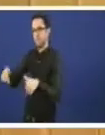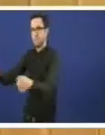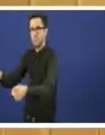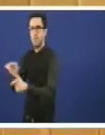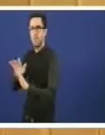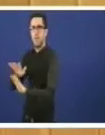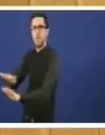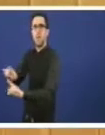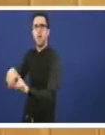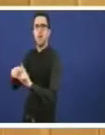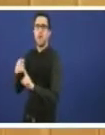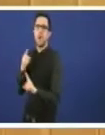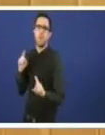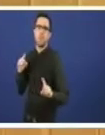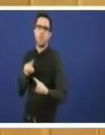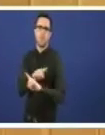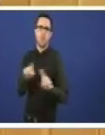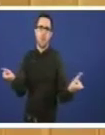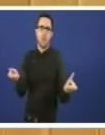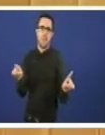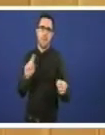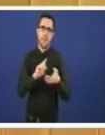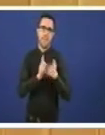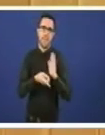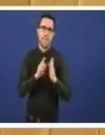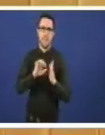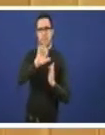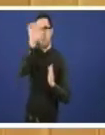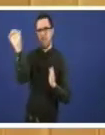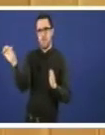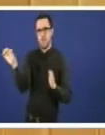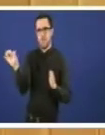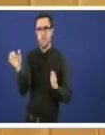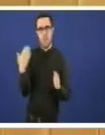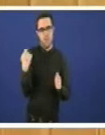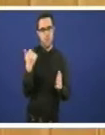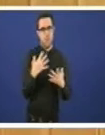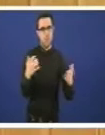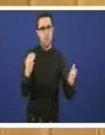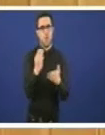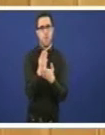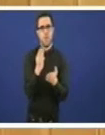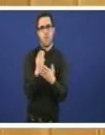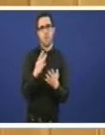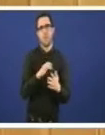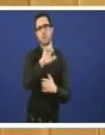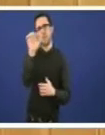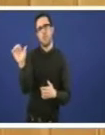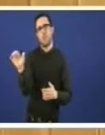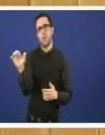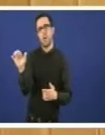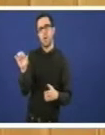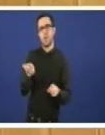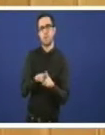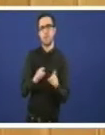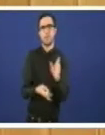a propia directiva europea por certo recentemente no Parlamento Europeo como que se ten dito se elaborou un informe do que foi ponente